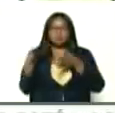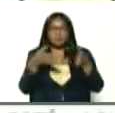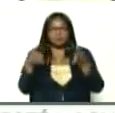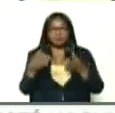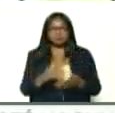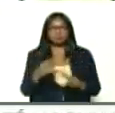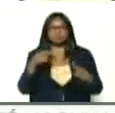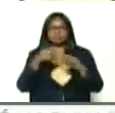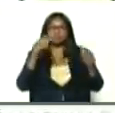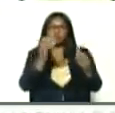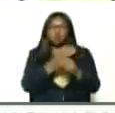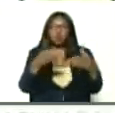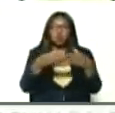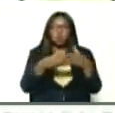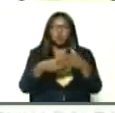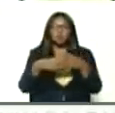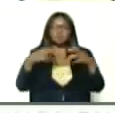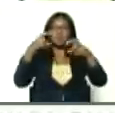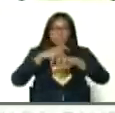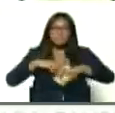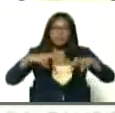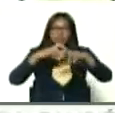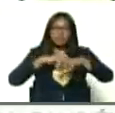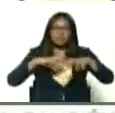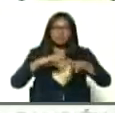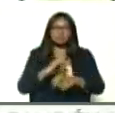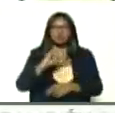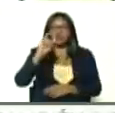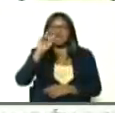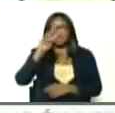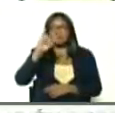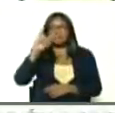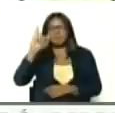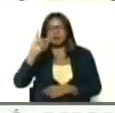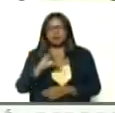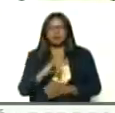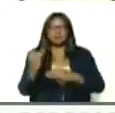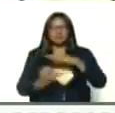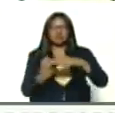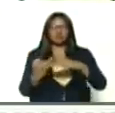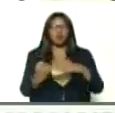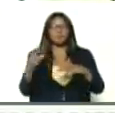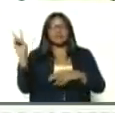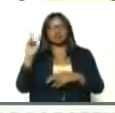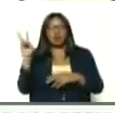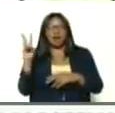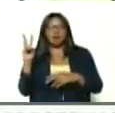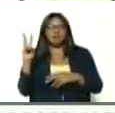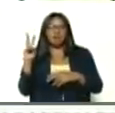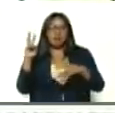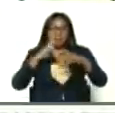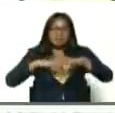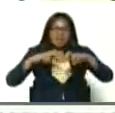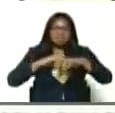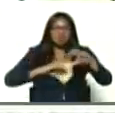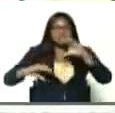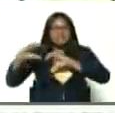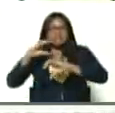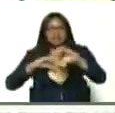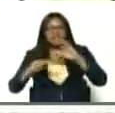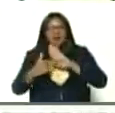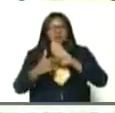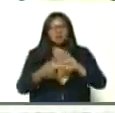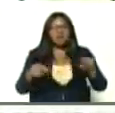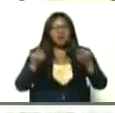este hallazgo, lo hace el equipo, de investigadores, del IBI, del Instituto Venezolano, de Investigaciones Científicas, de muestras